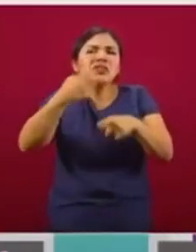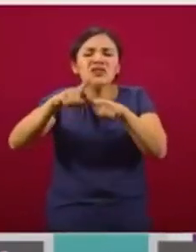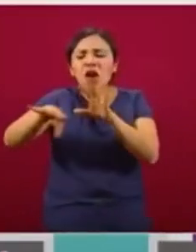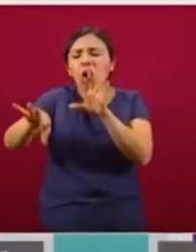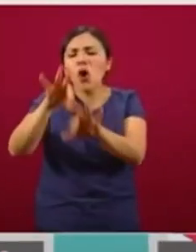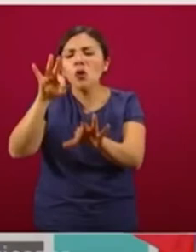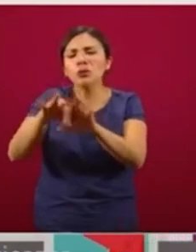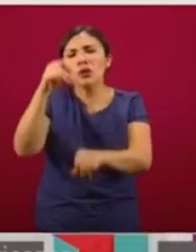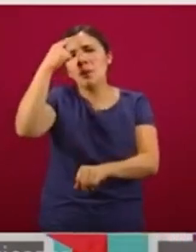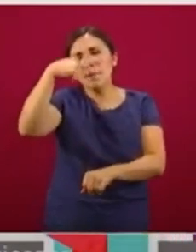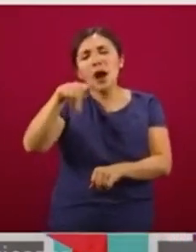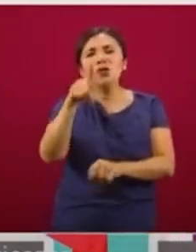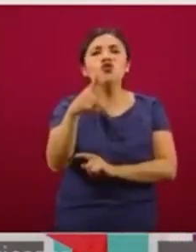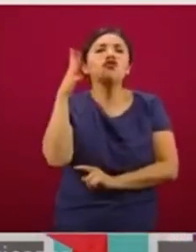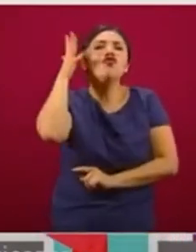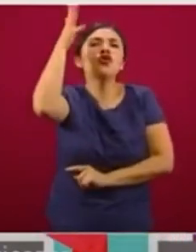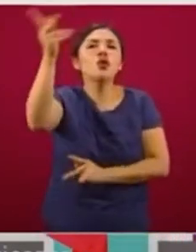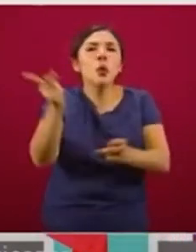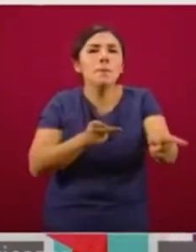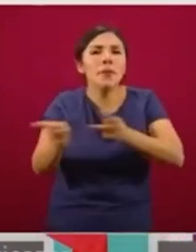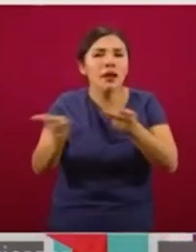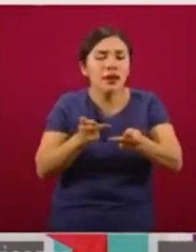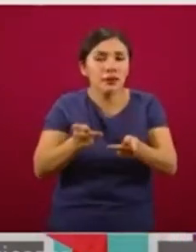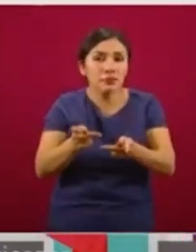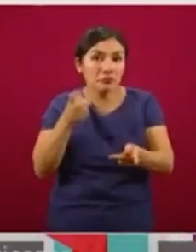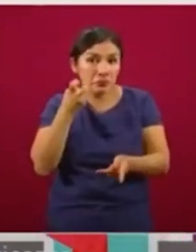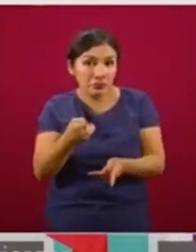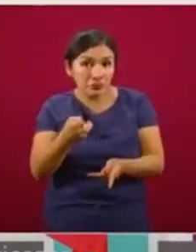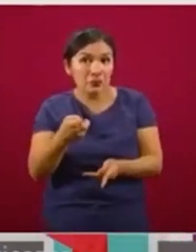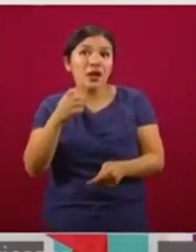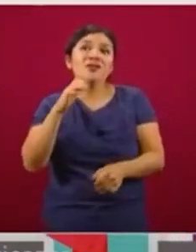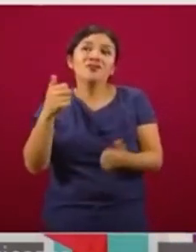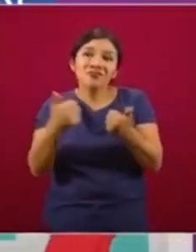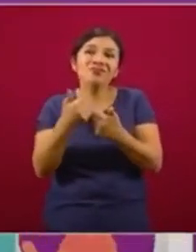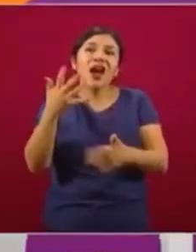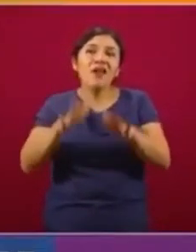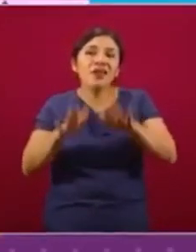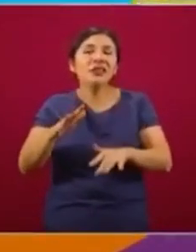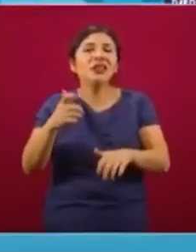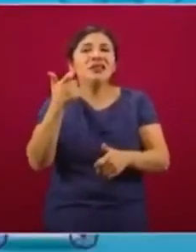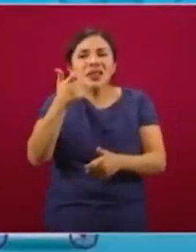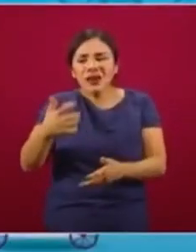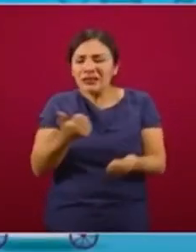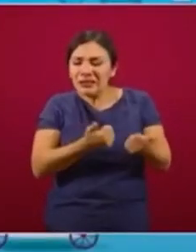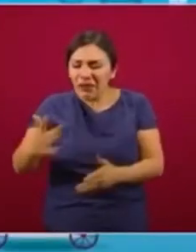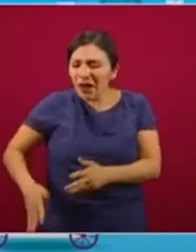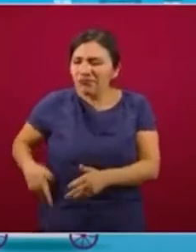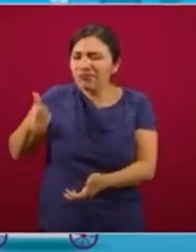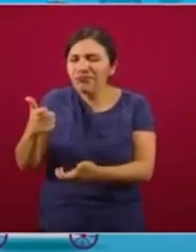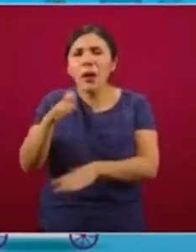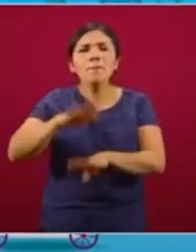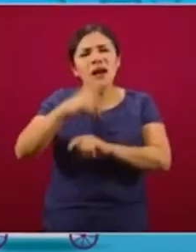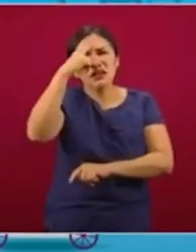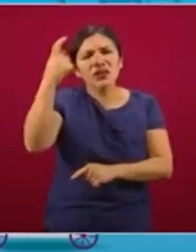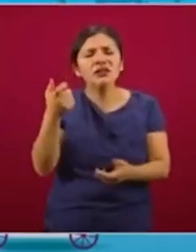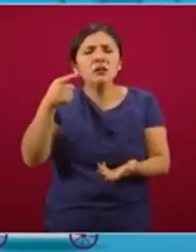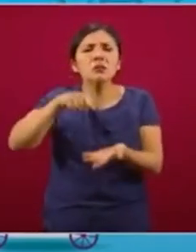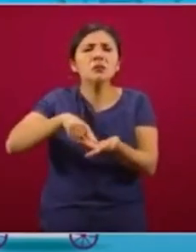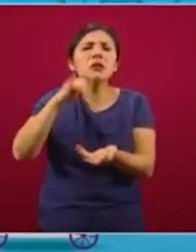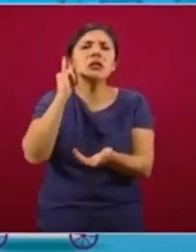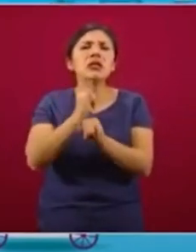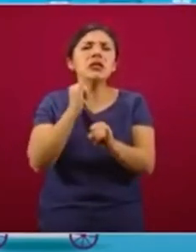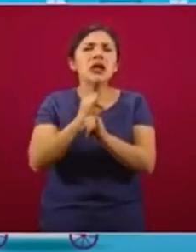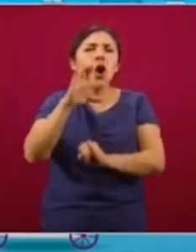nuestro futuro, tomar mejores decisiones económico-financieras, enfrentar riesgos y mover nuestro dinero más fácilmente. CODI,